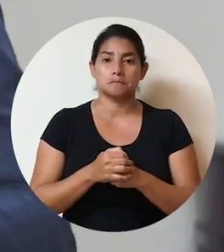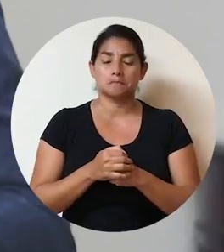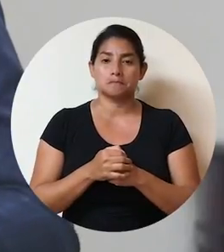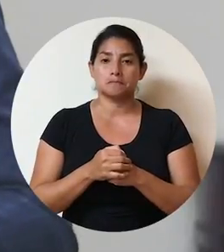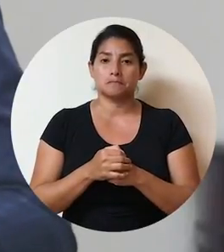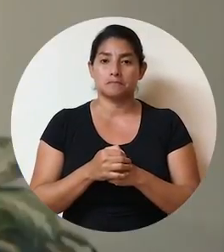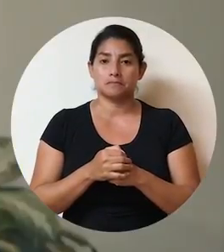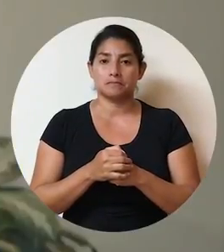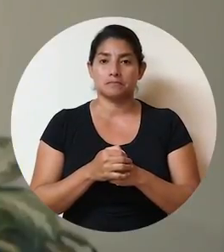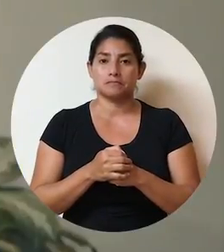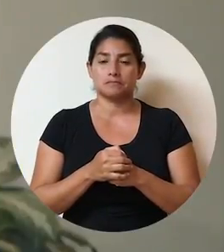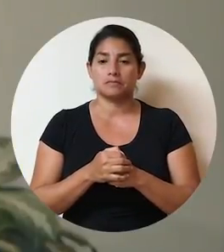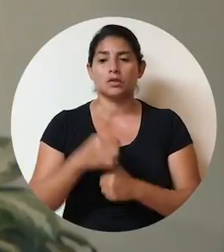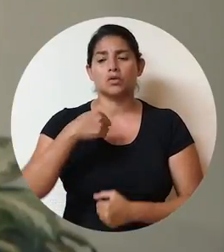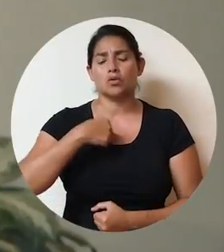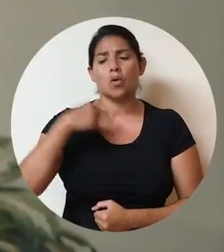lograr.